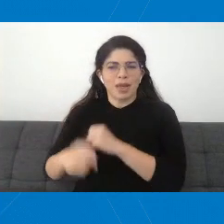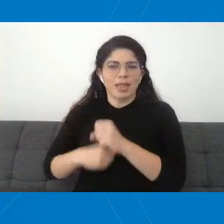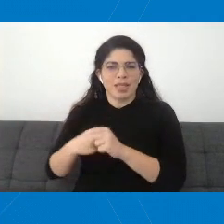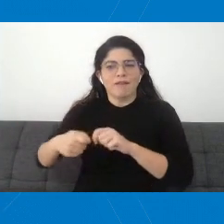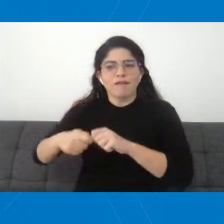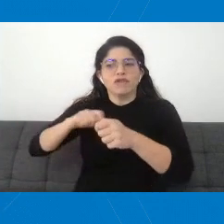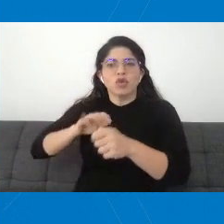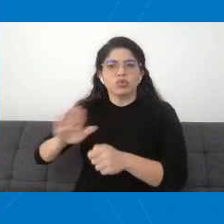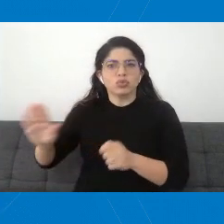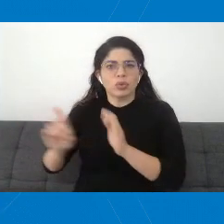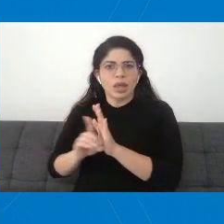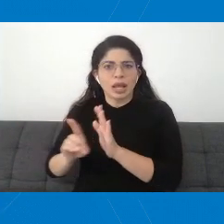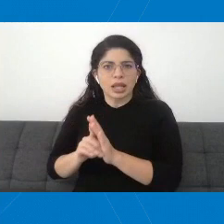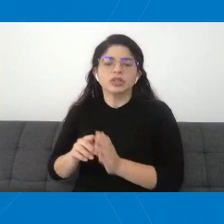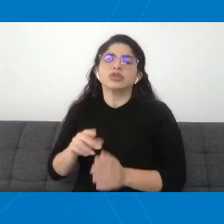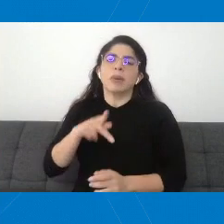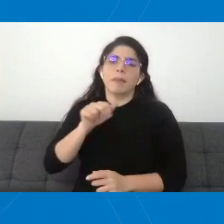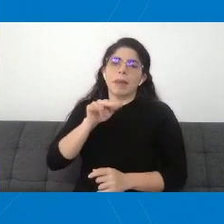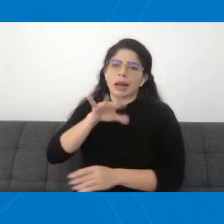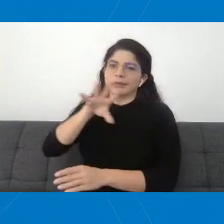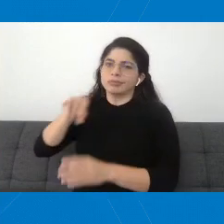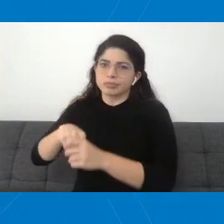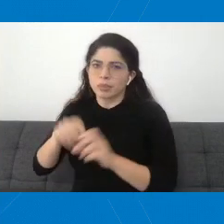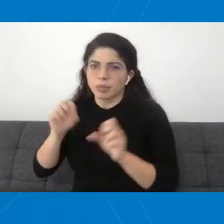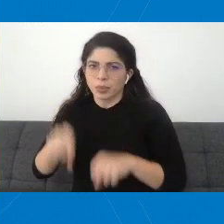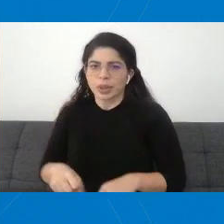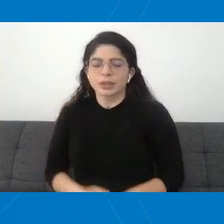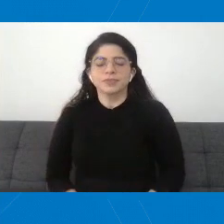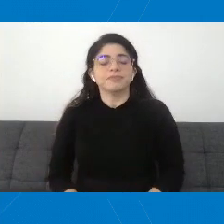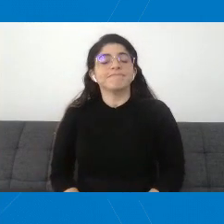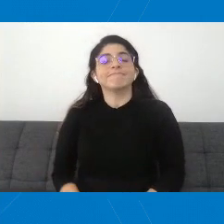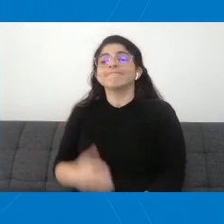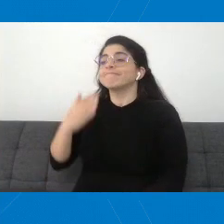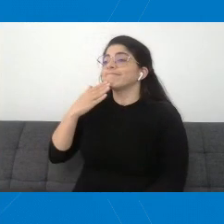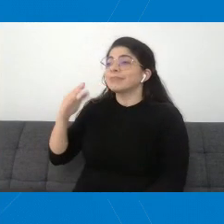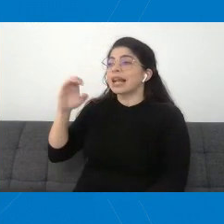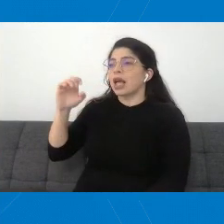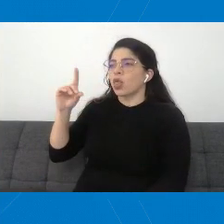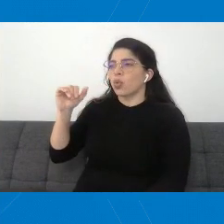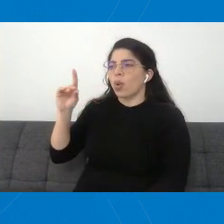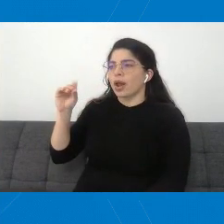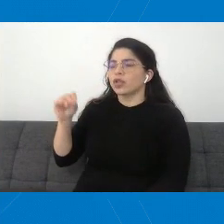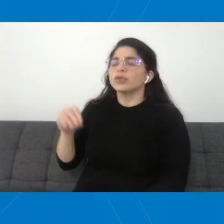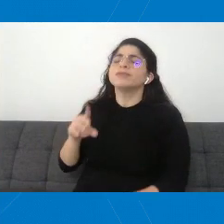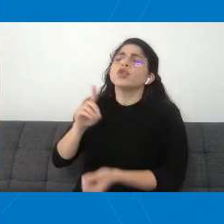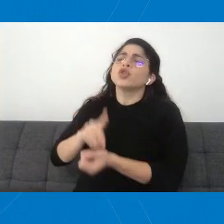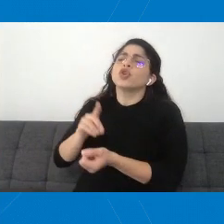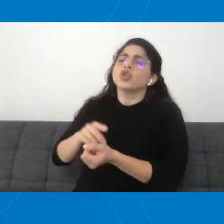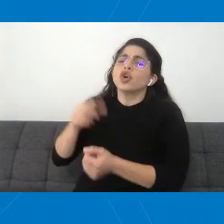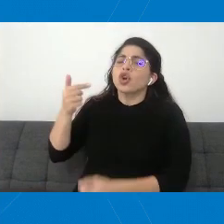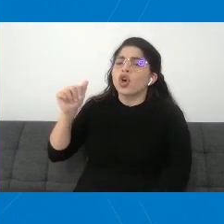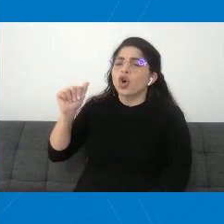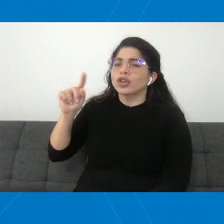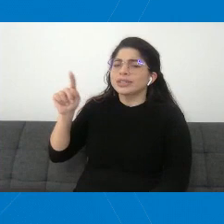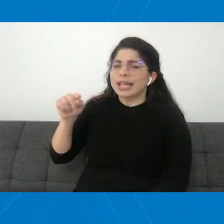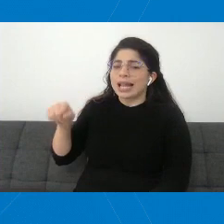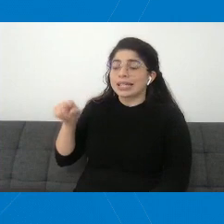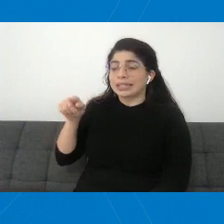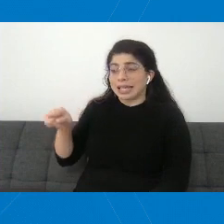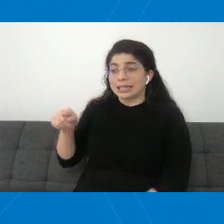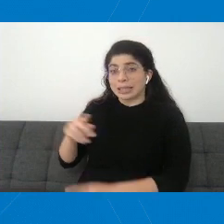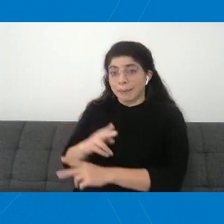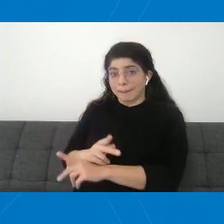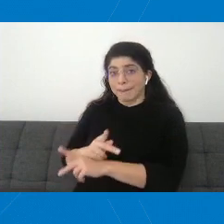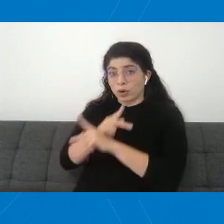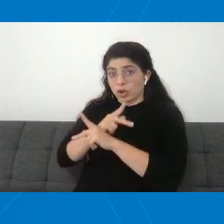Muchas gracias, don Eduardo. Doctor González, esta vacuna protege de la variante Omicron,